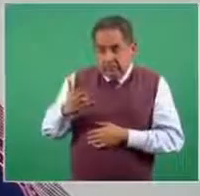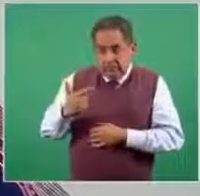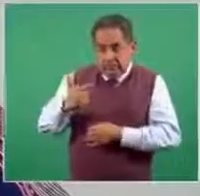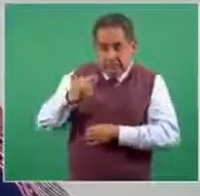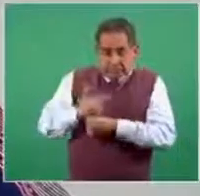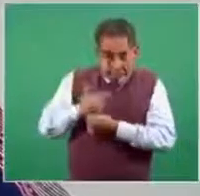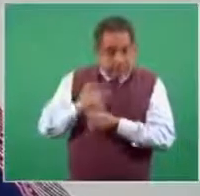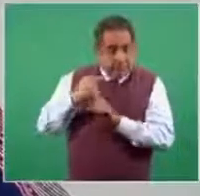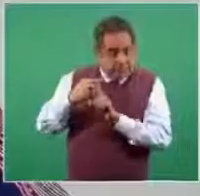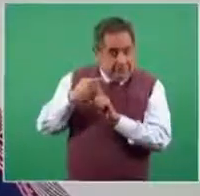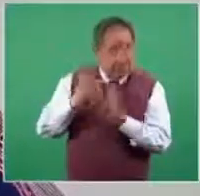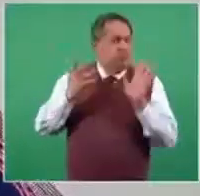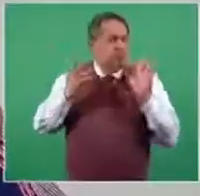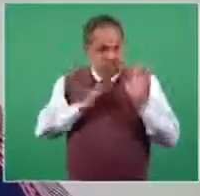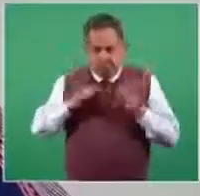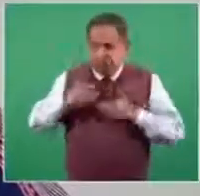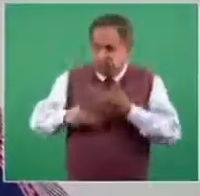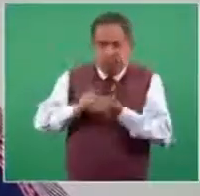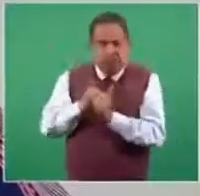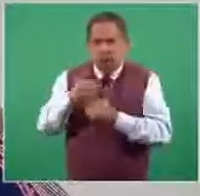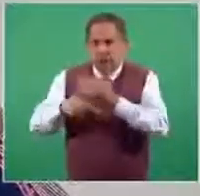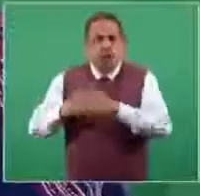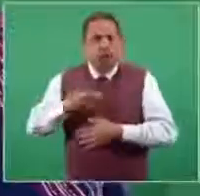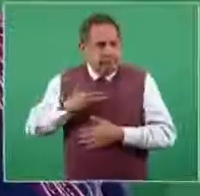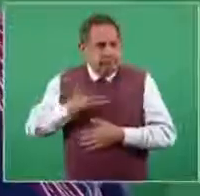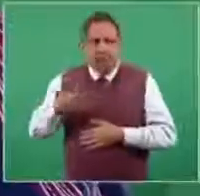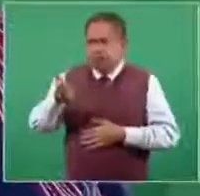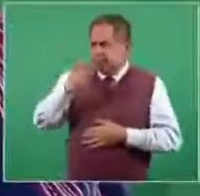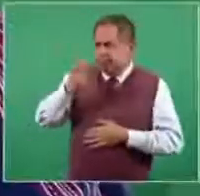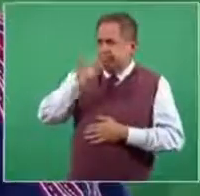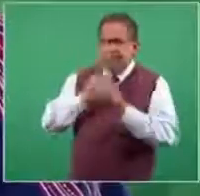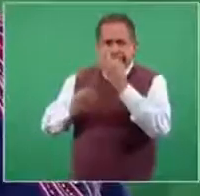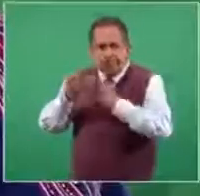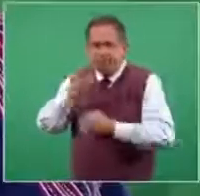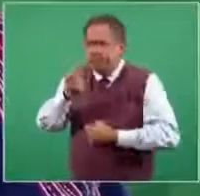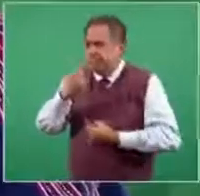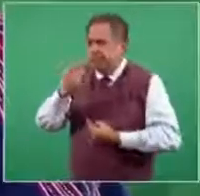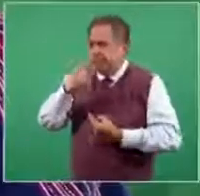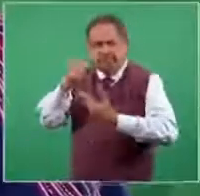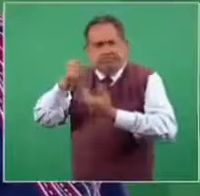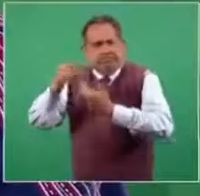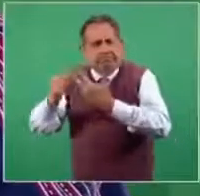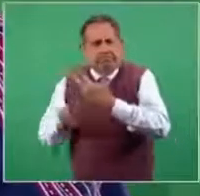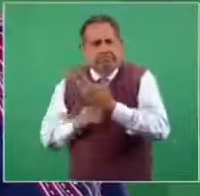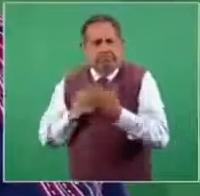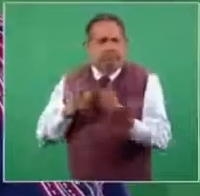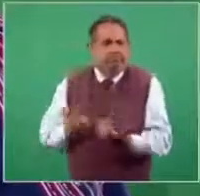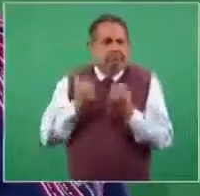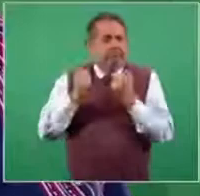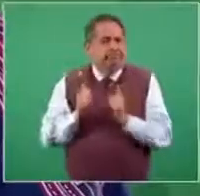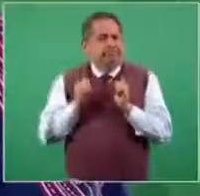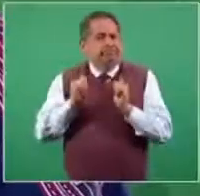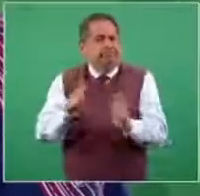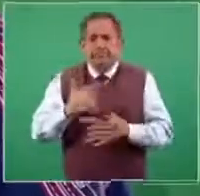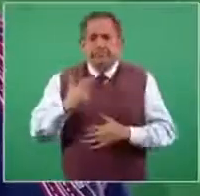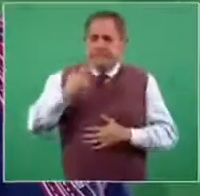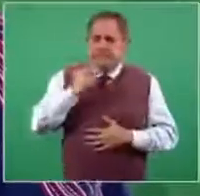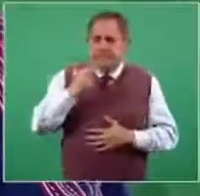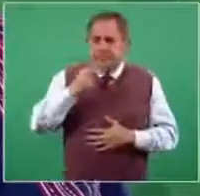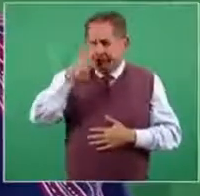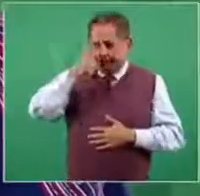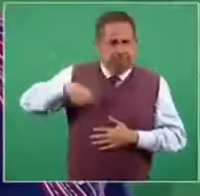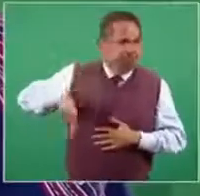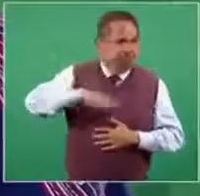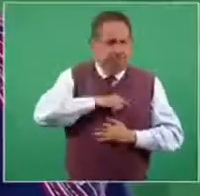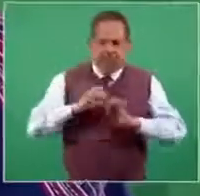resultado, pero el siguiente elemento es que existe el tratamiento y por lo tanto es algo que podemos proteger a